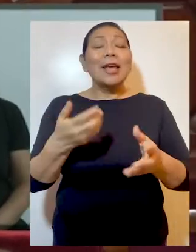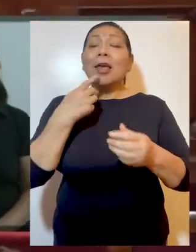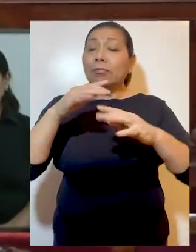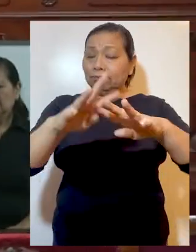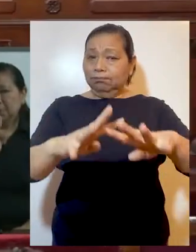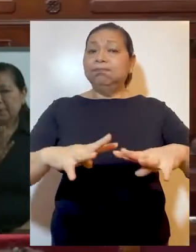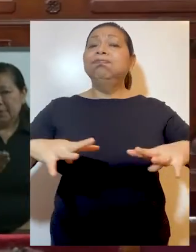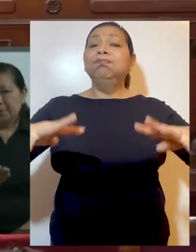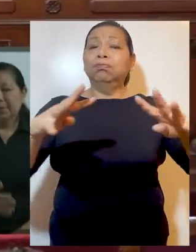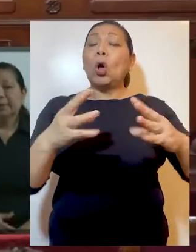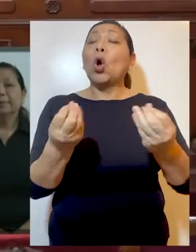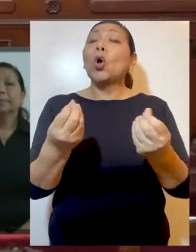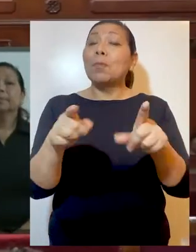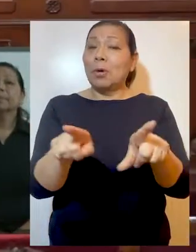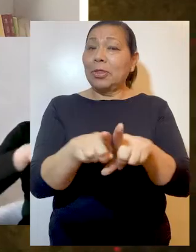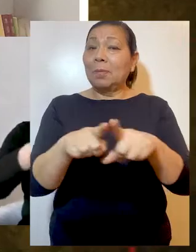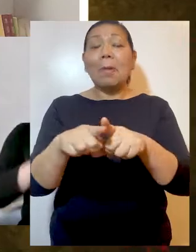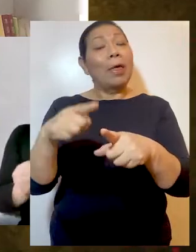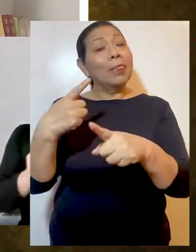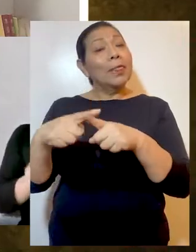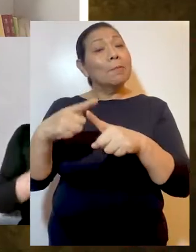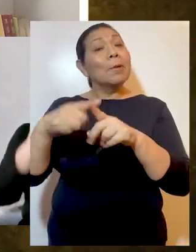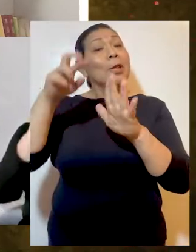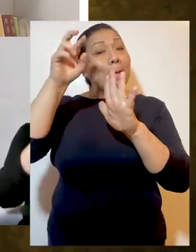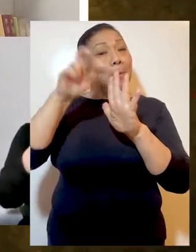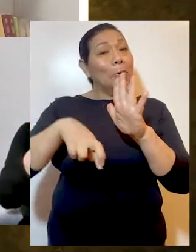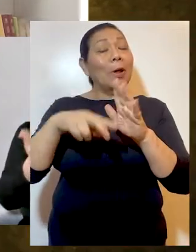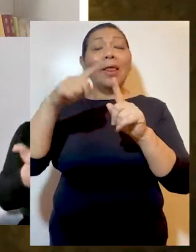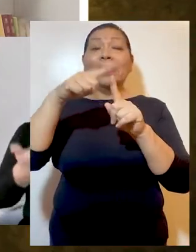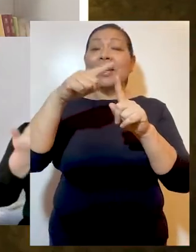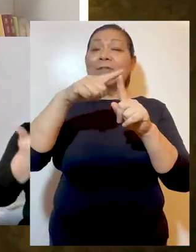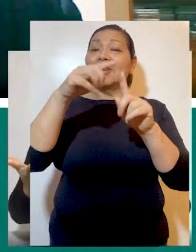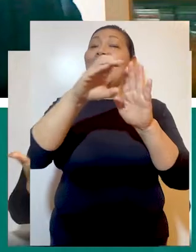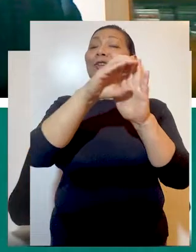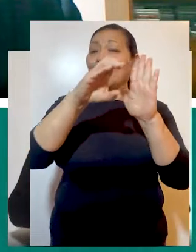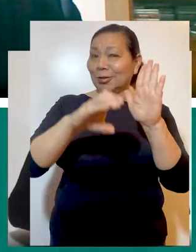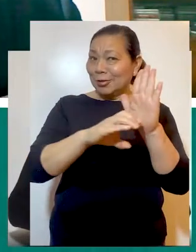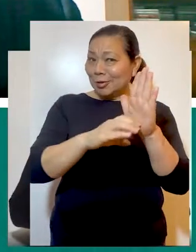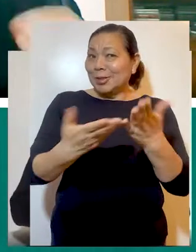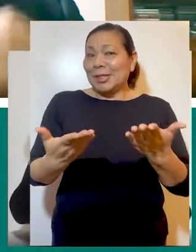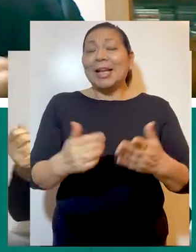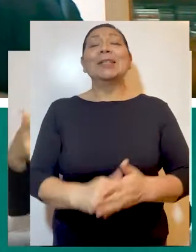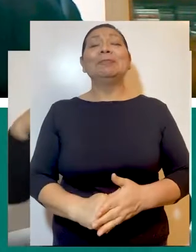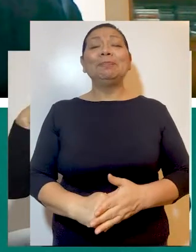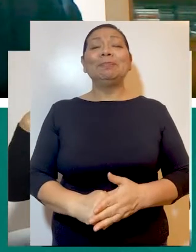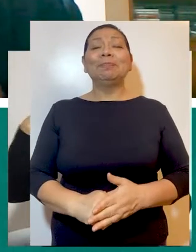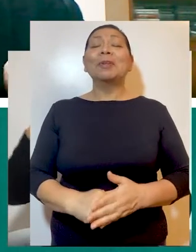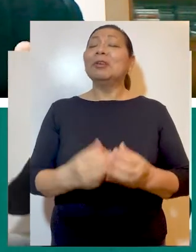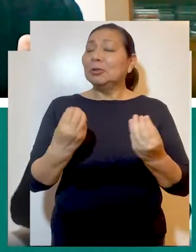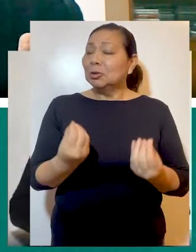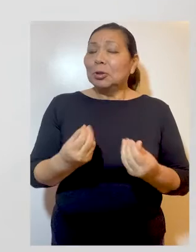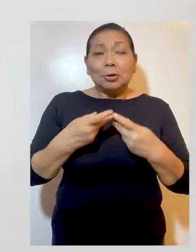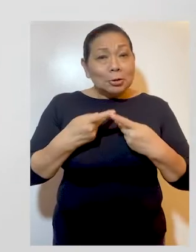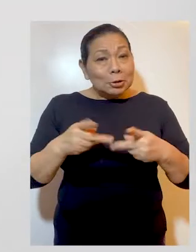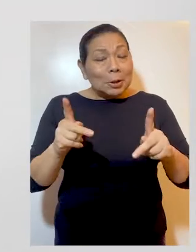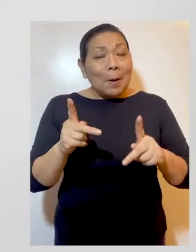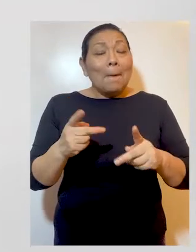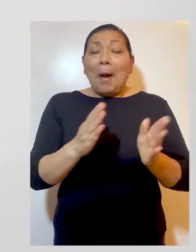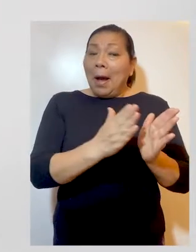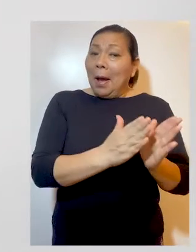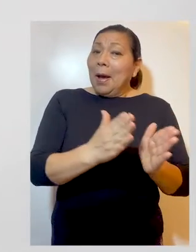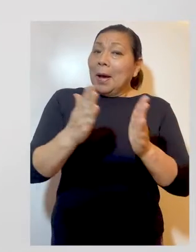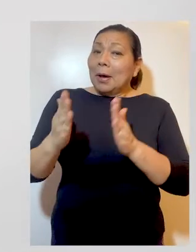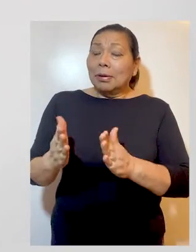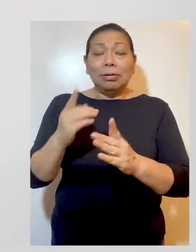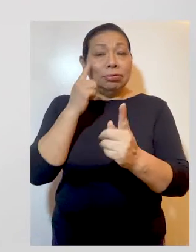señas en las audiencias públicas, así como en los diferentes programas del Tribunal Constitucional. Una